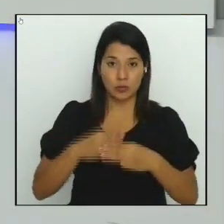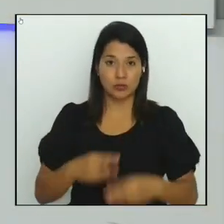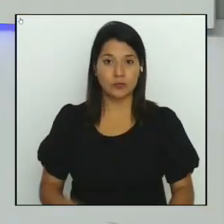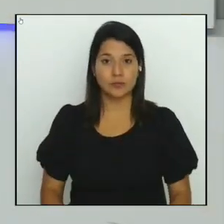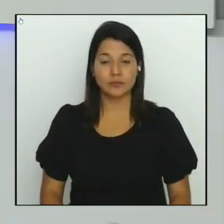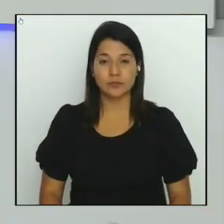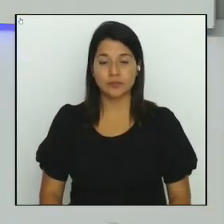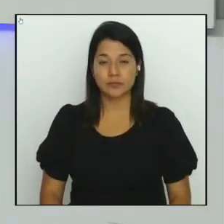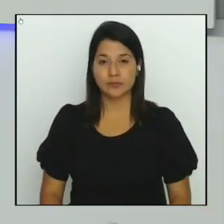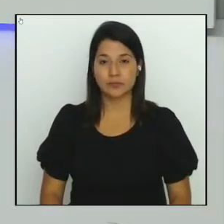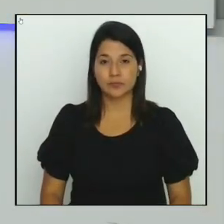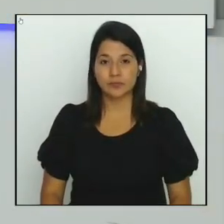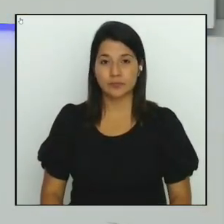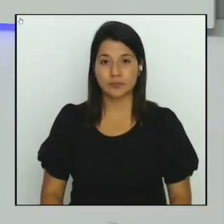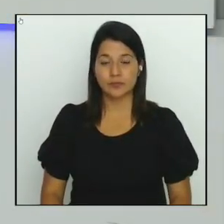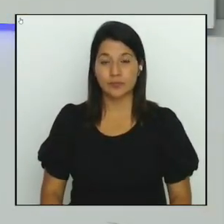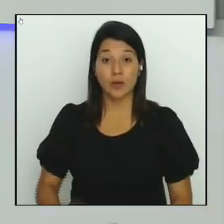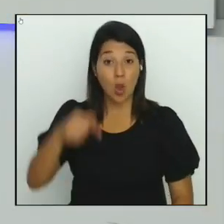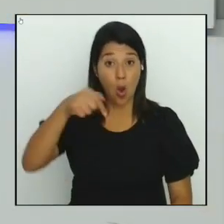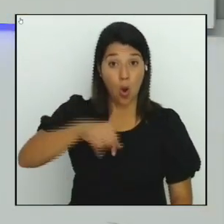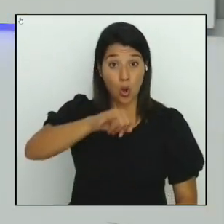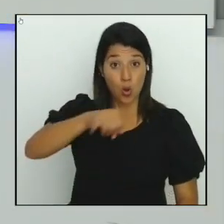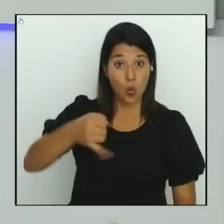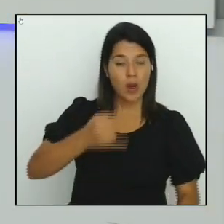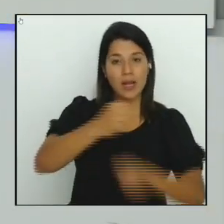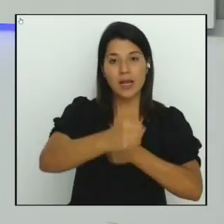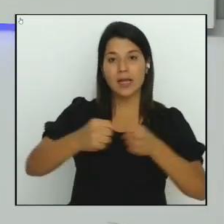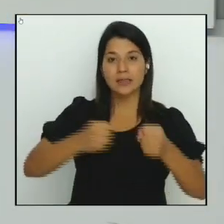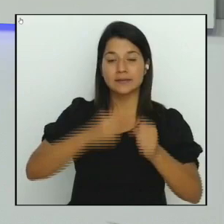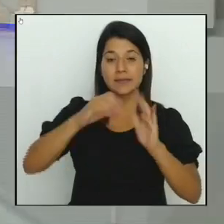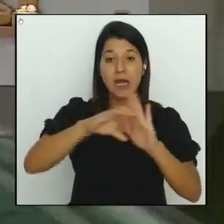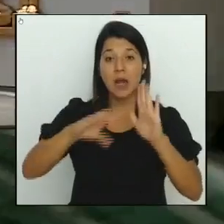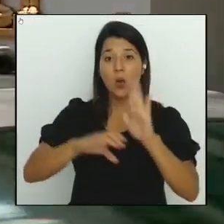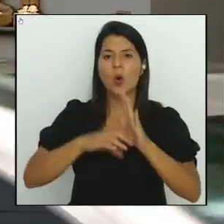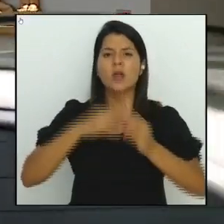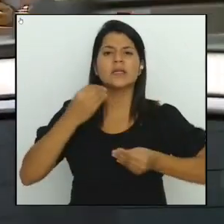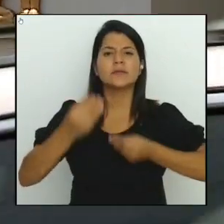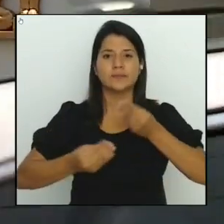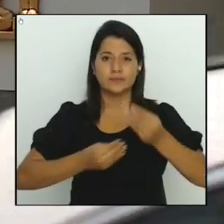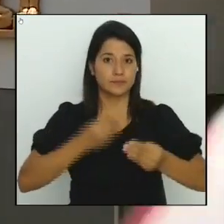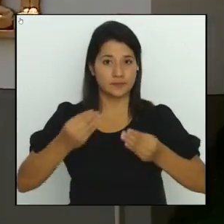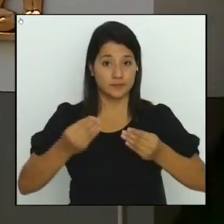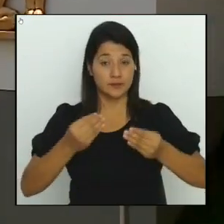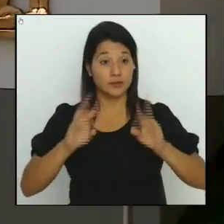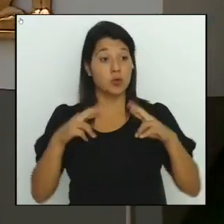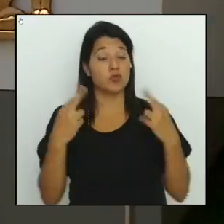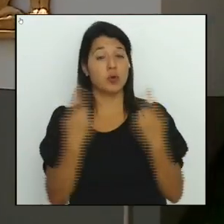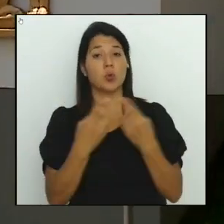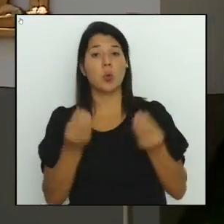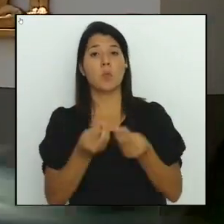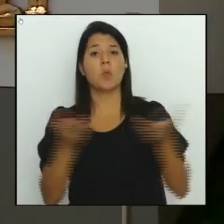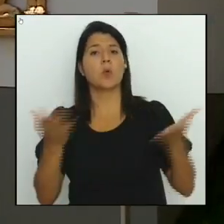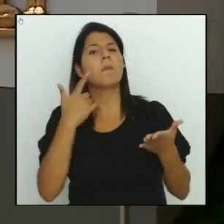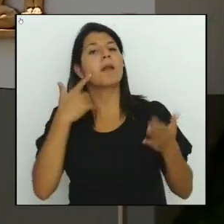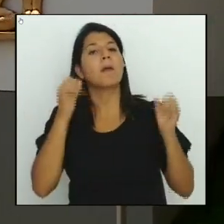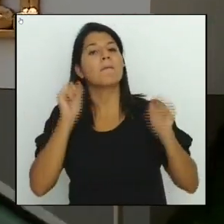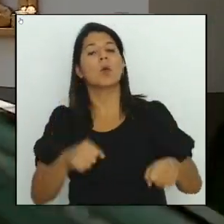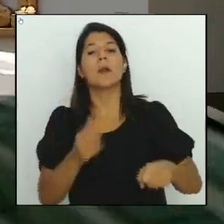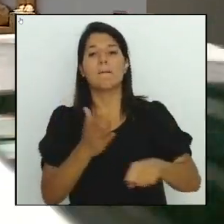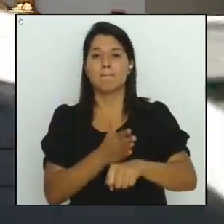Y este jueves, la Sala Constitucional hará una audiencia pública para mejorar o resolver una acción de